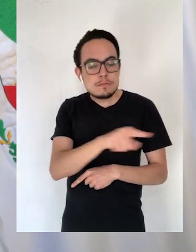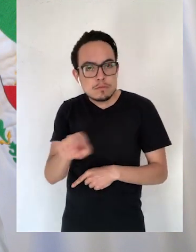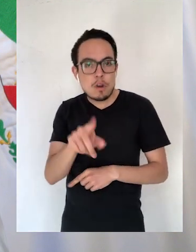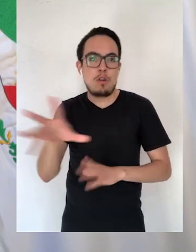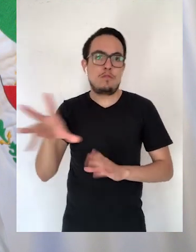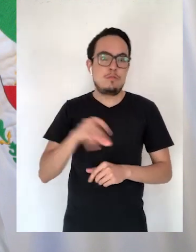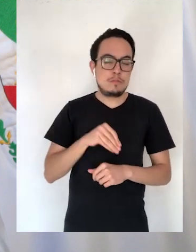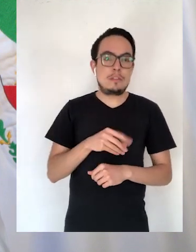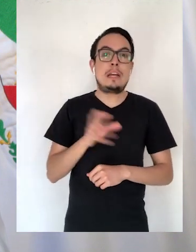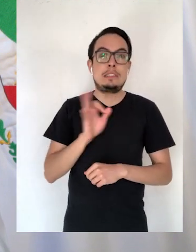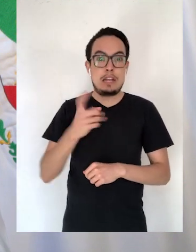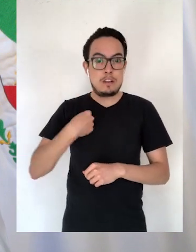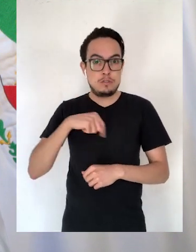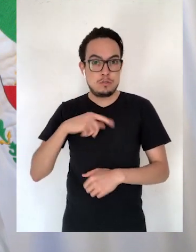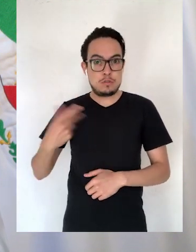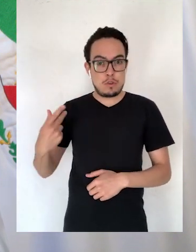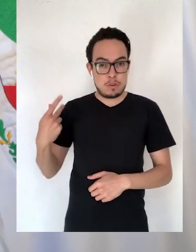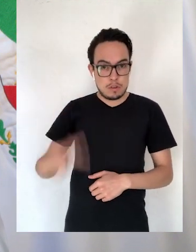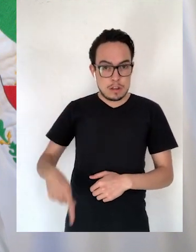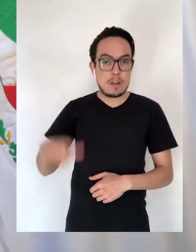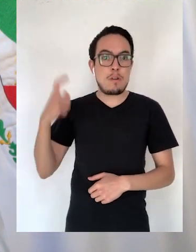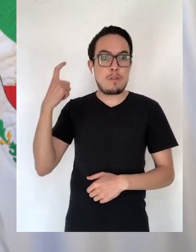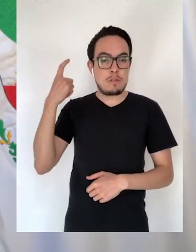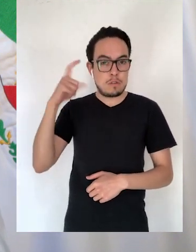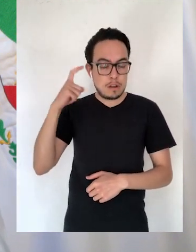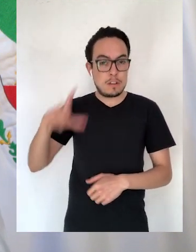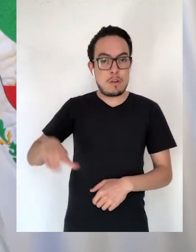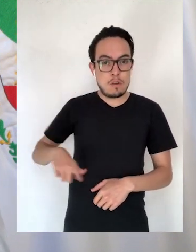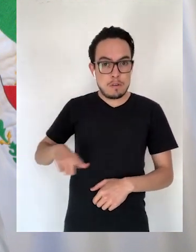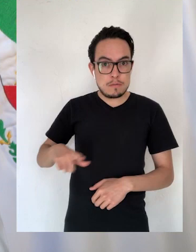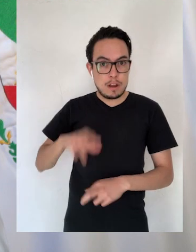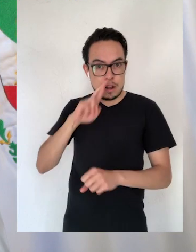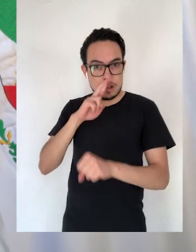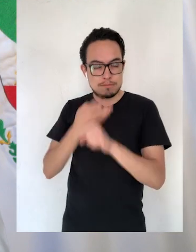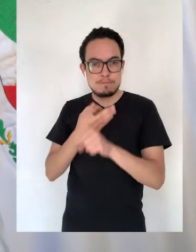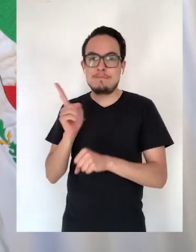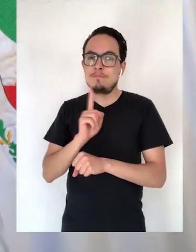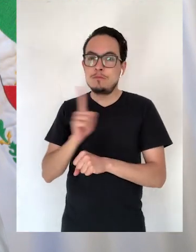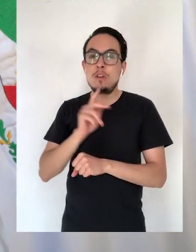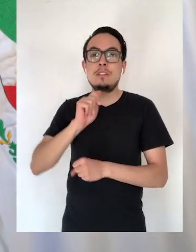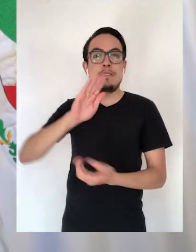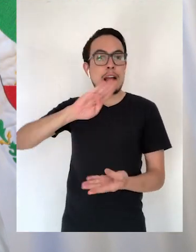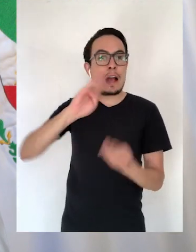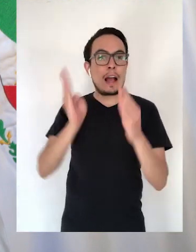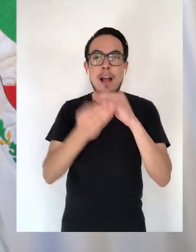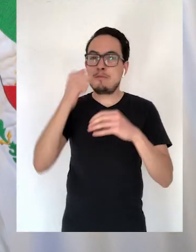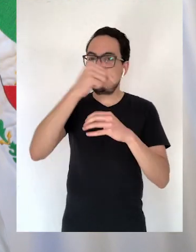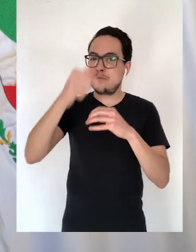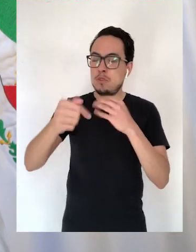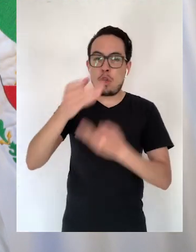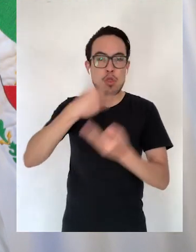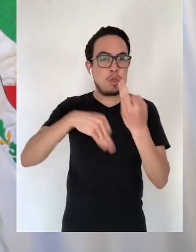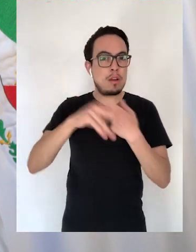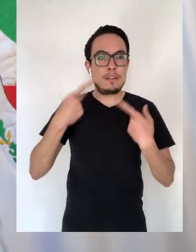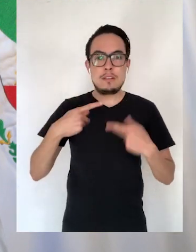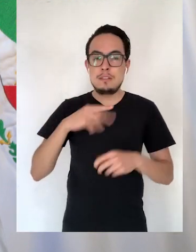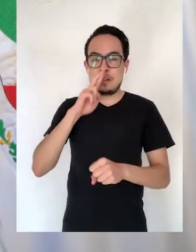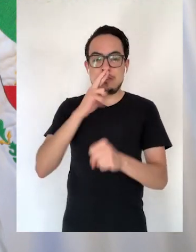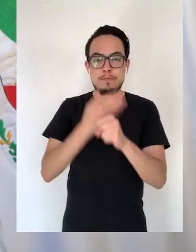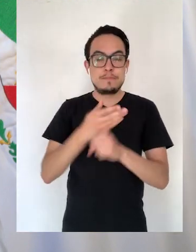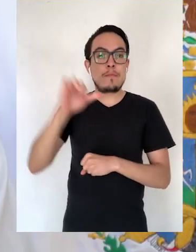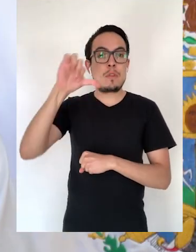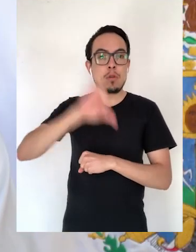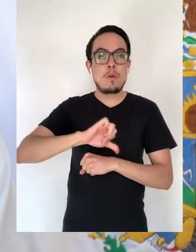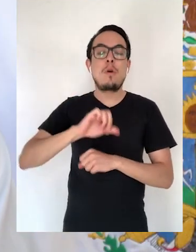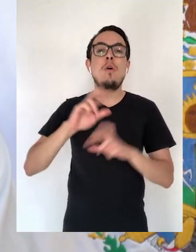responsables de haberse contagiado. No es una cuestión de preparación como gobierno, es una actitud de responsabilidad como parte de la población mundial.